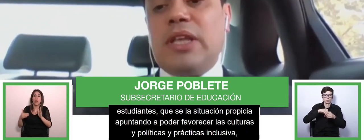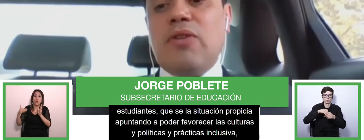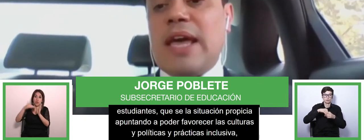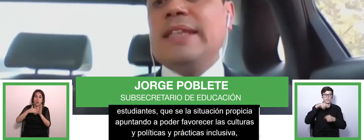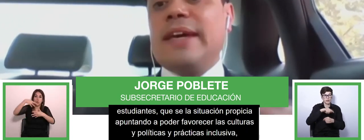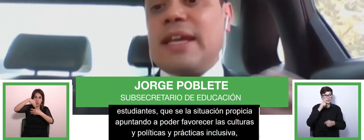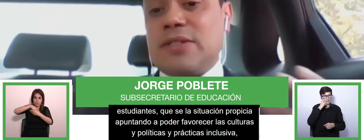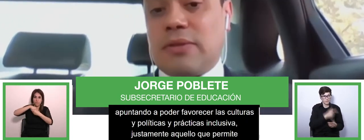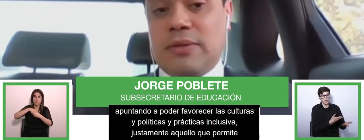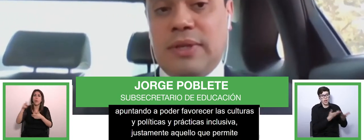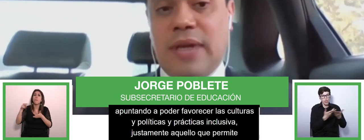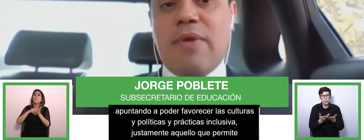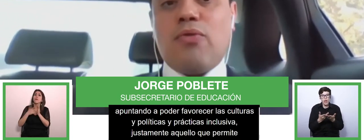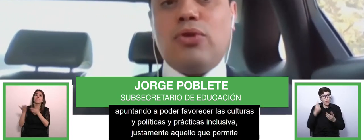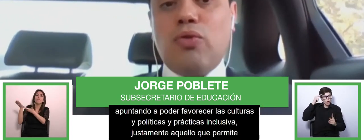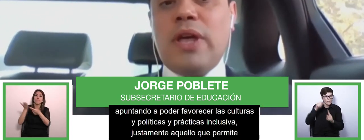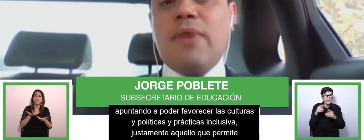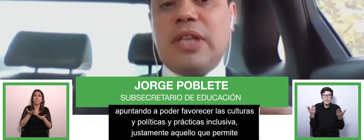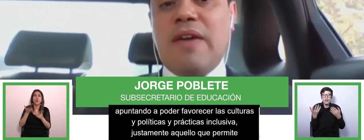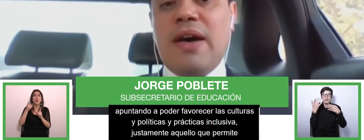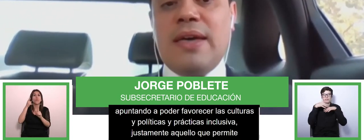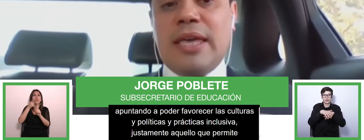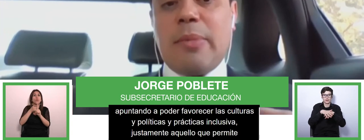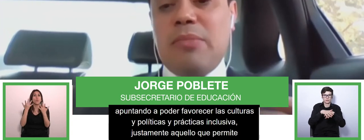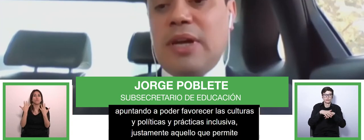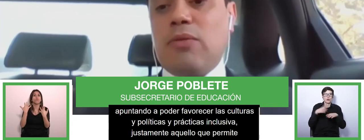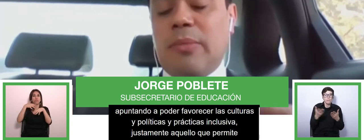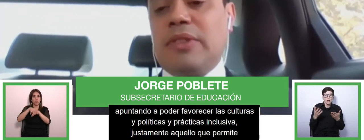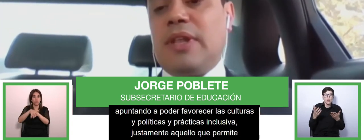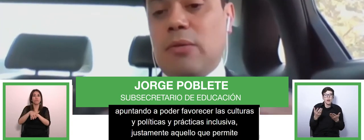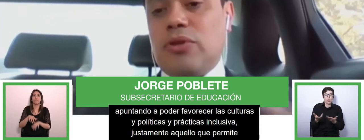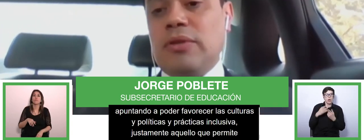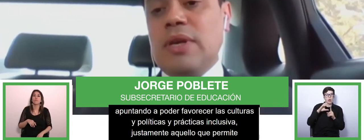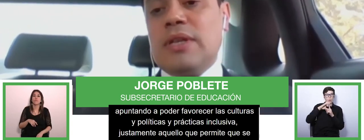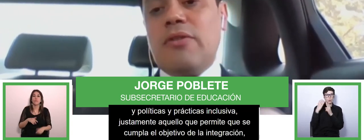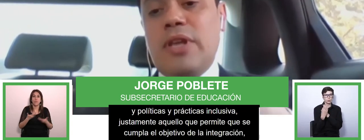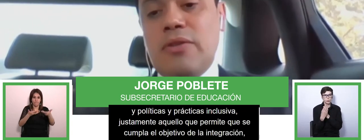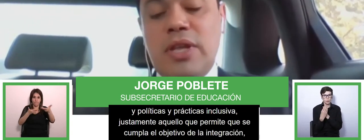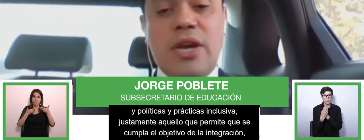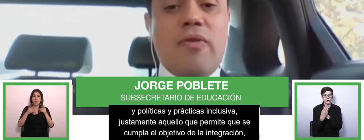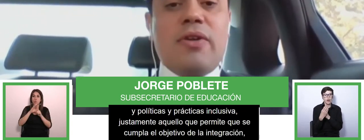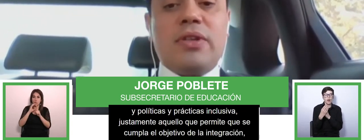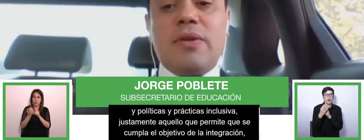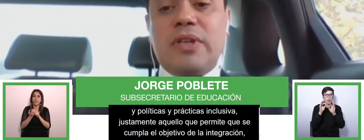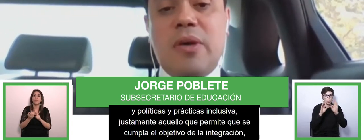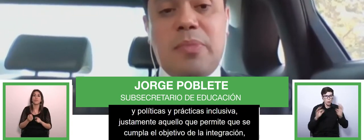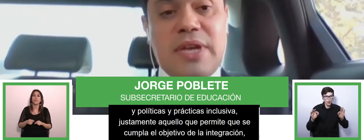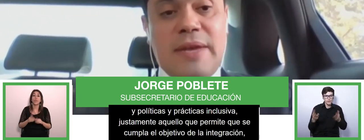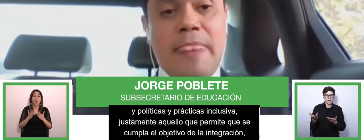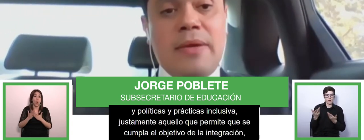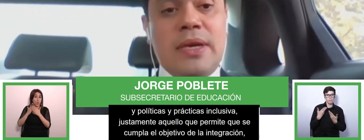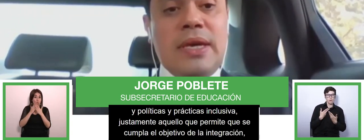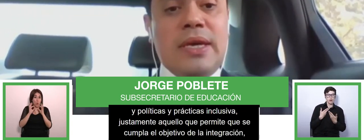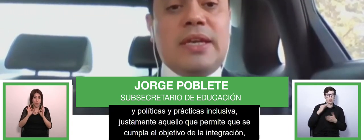produzca el objetivo de la integración que hay una cultura educativa que permita justamente la inclusión de los niños niñas y jóvenes con necesidades educativas